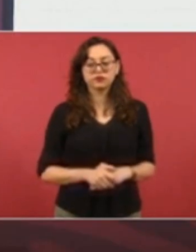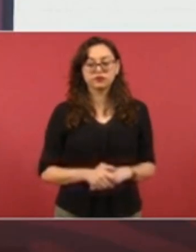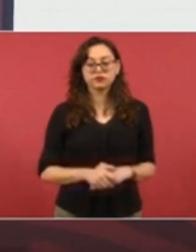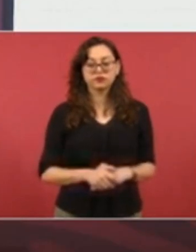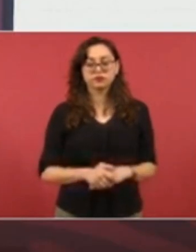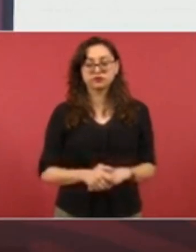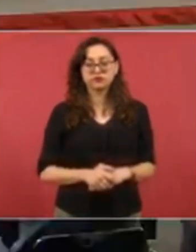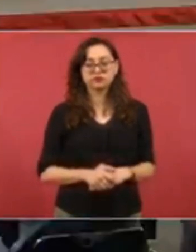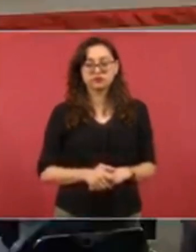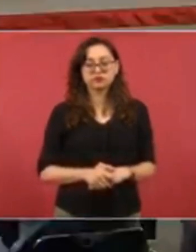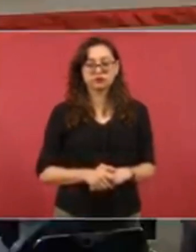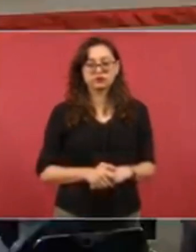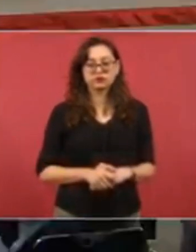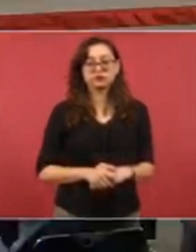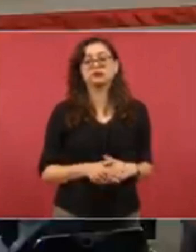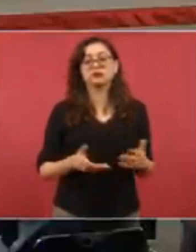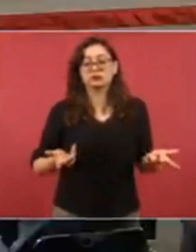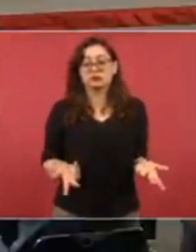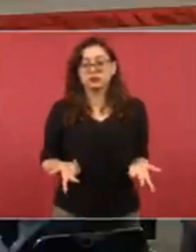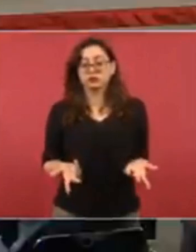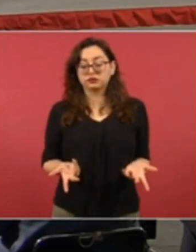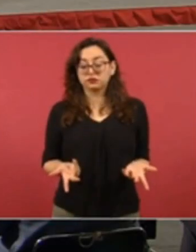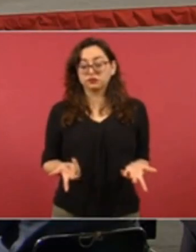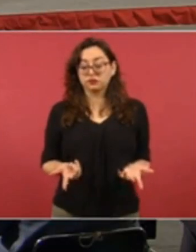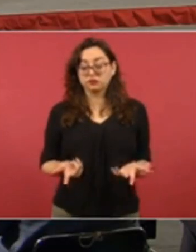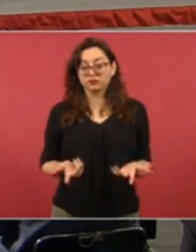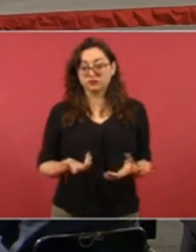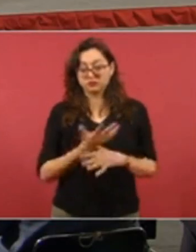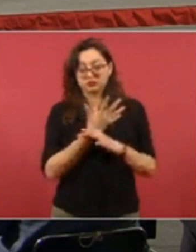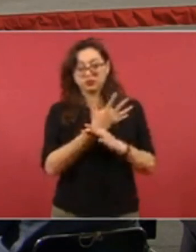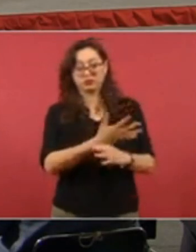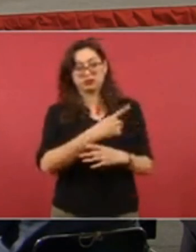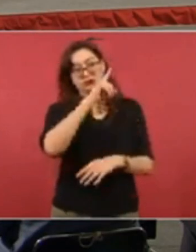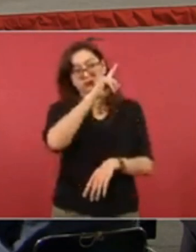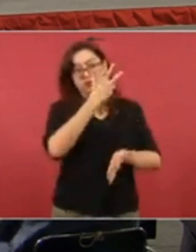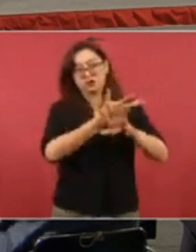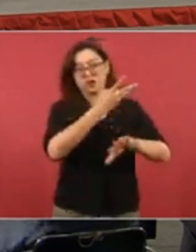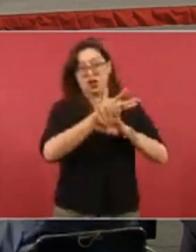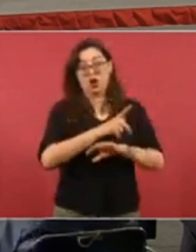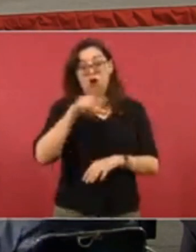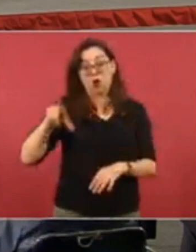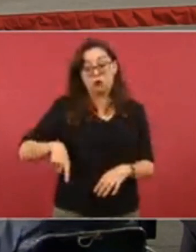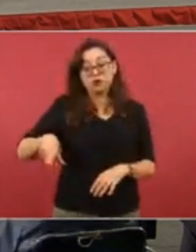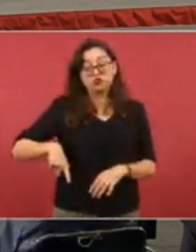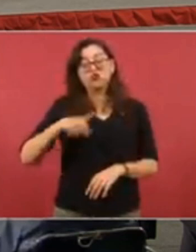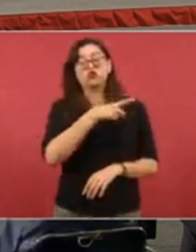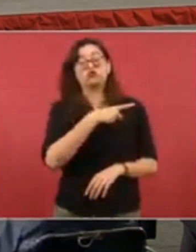Entonces, es el gobierno de Estados Unidos, retomar